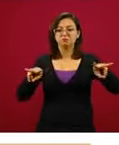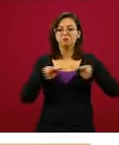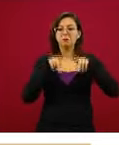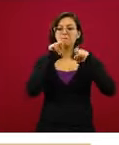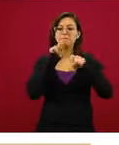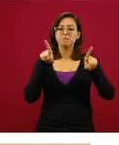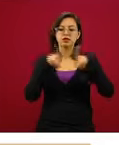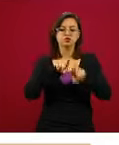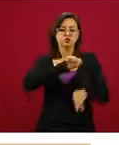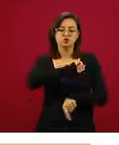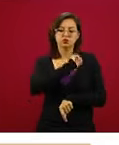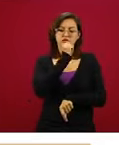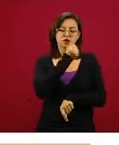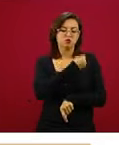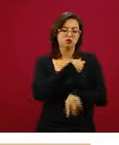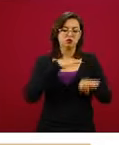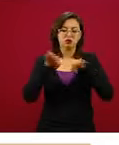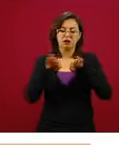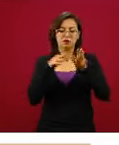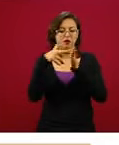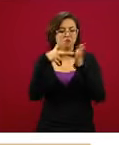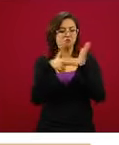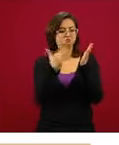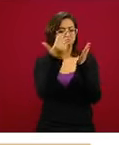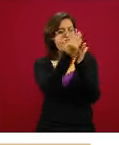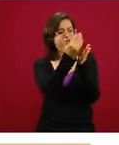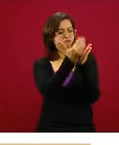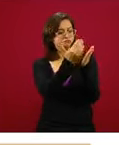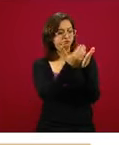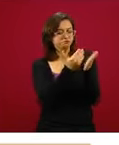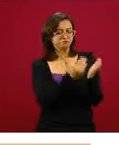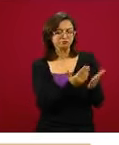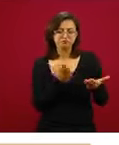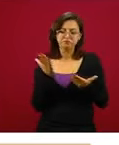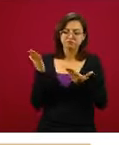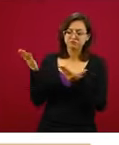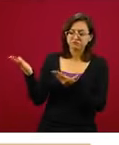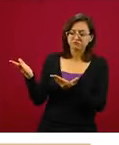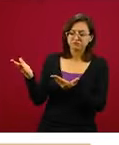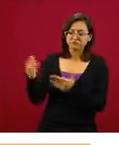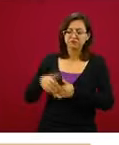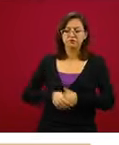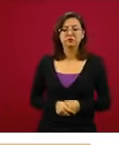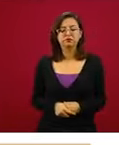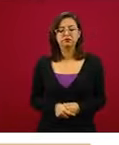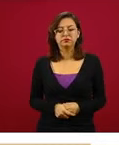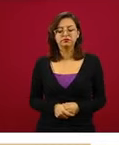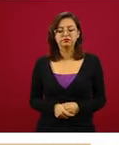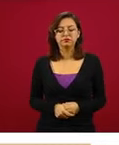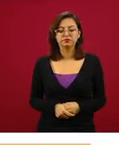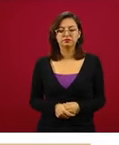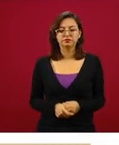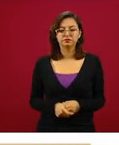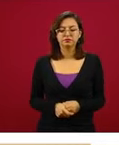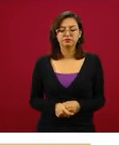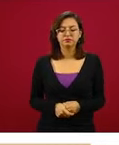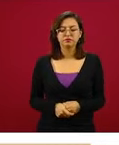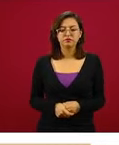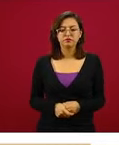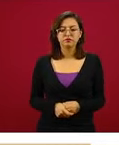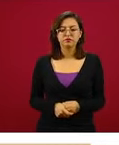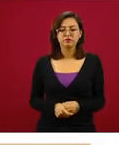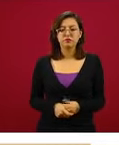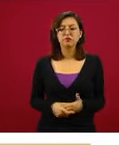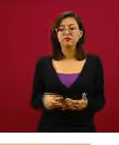las medidas que se tienen que tomar para la salud pública y el trabajo. Estos municipios que no tienen